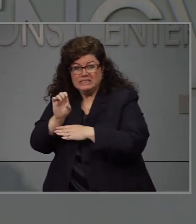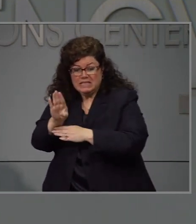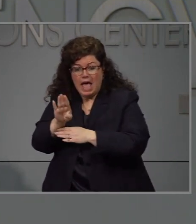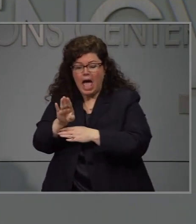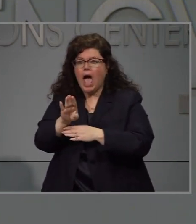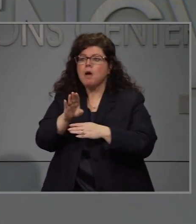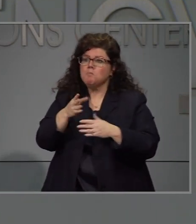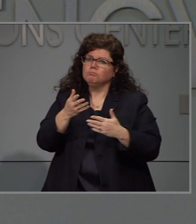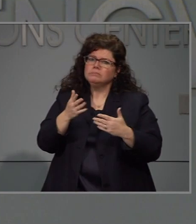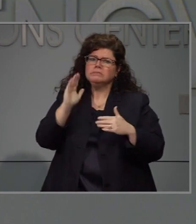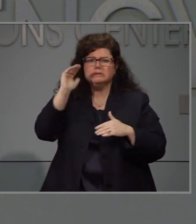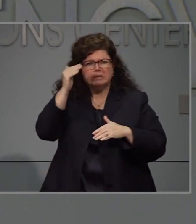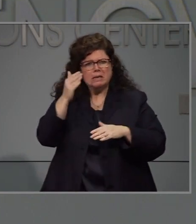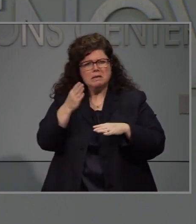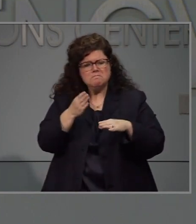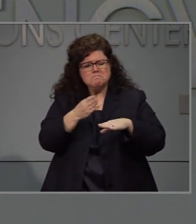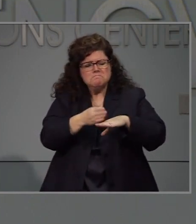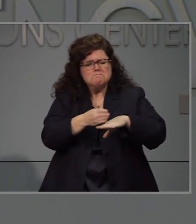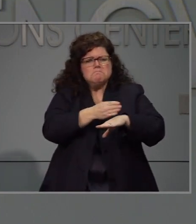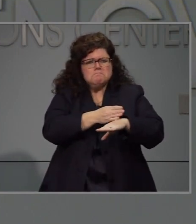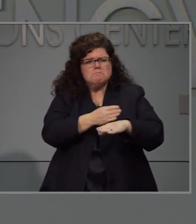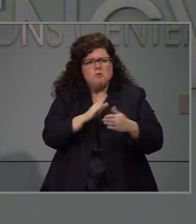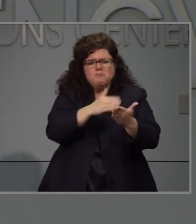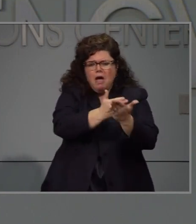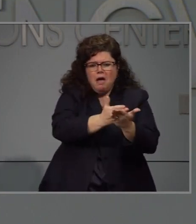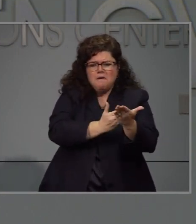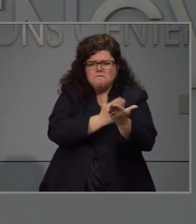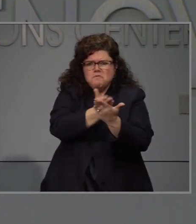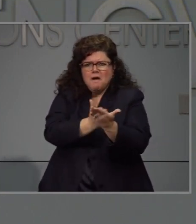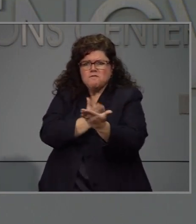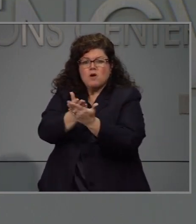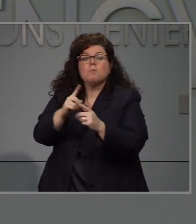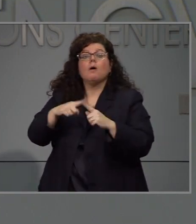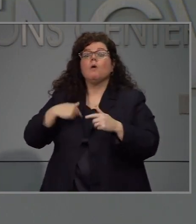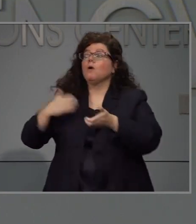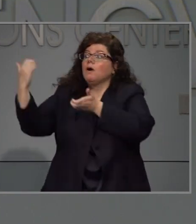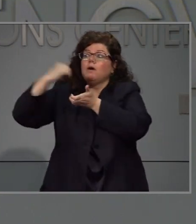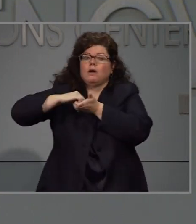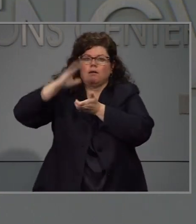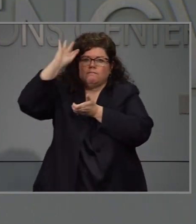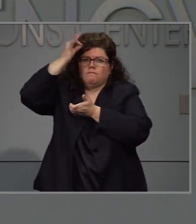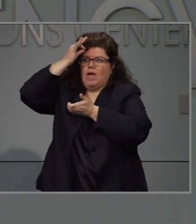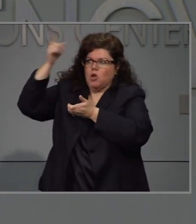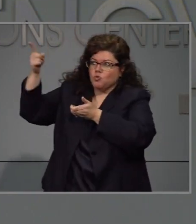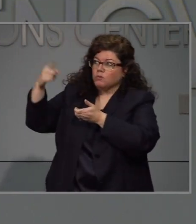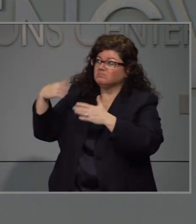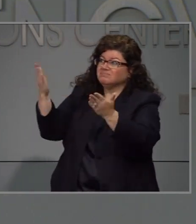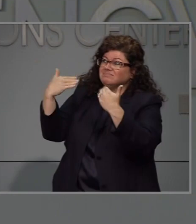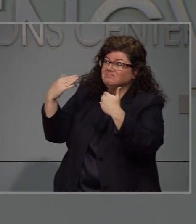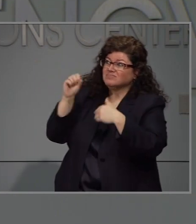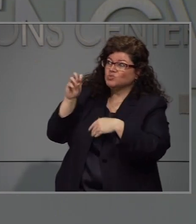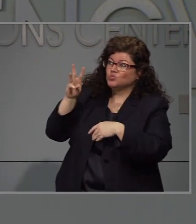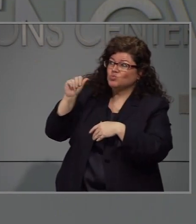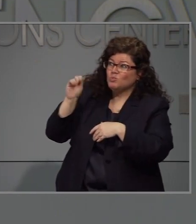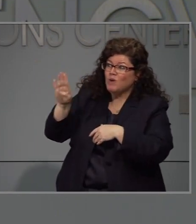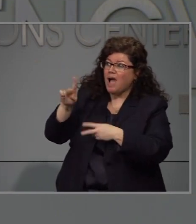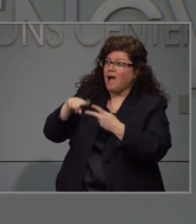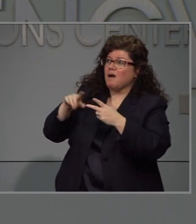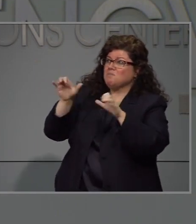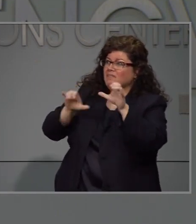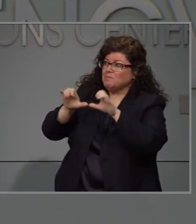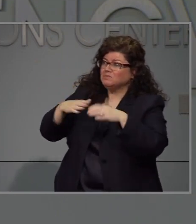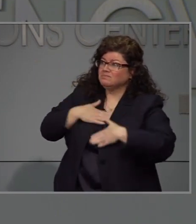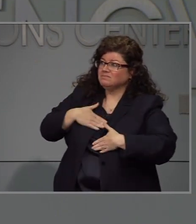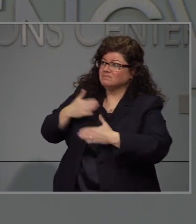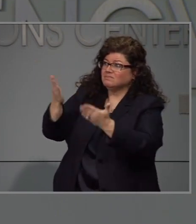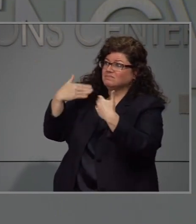laboratorio del estado y en los privados a mejora de estamos trabajando con el gobierno federal para tener insumos